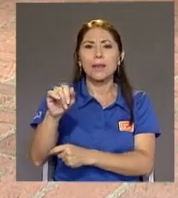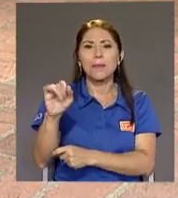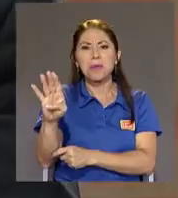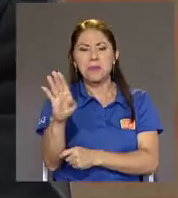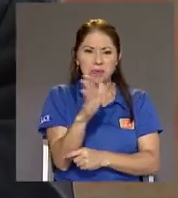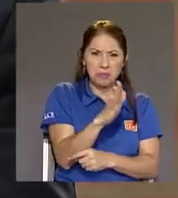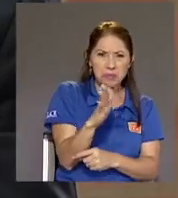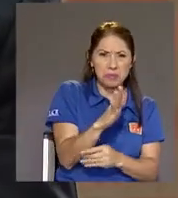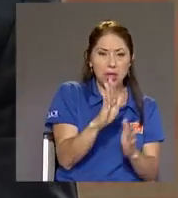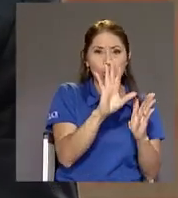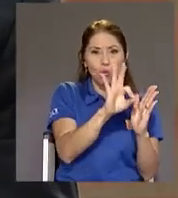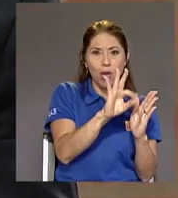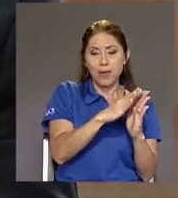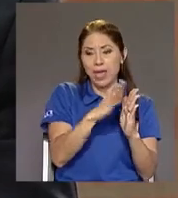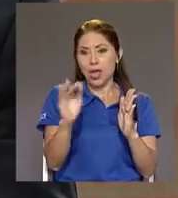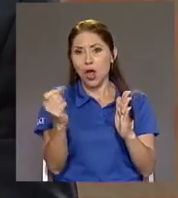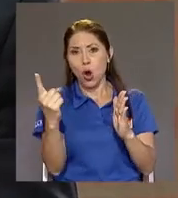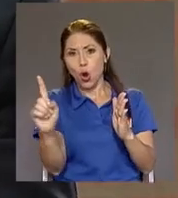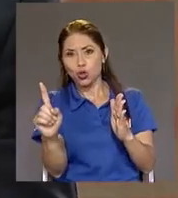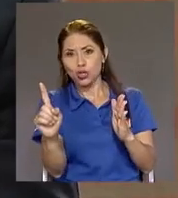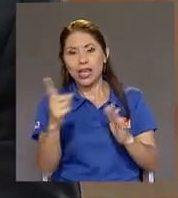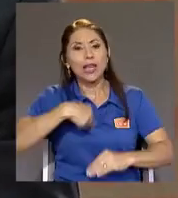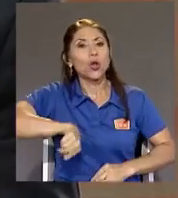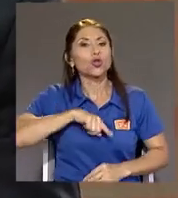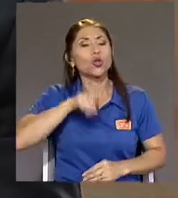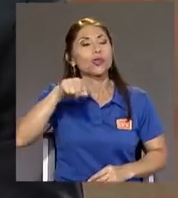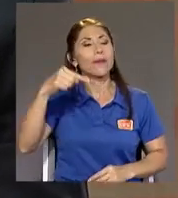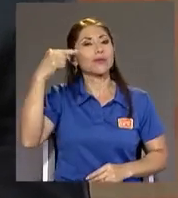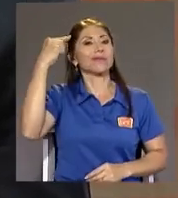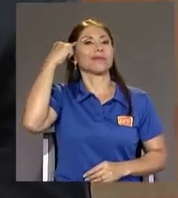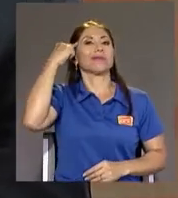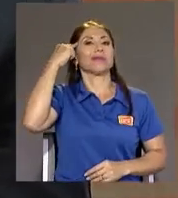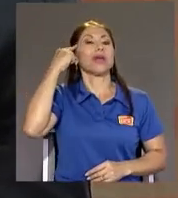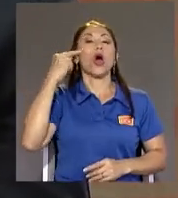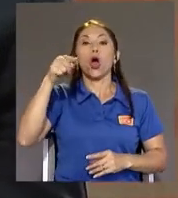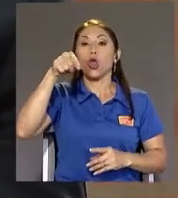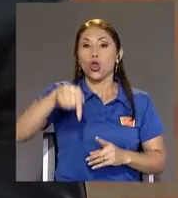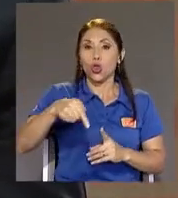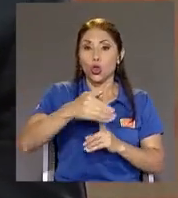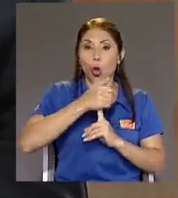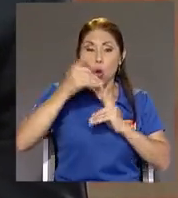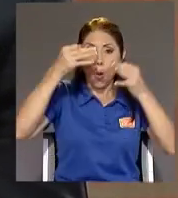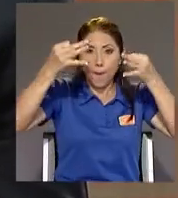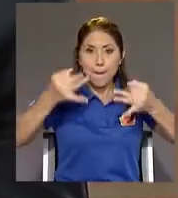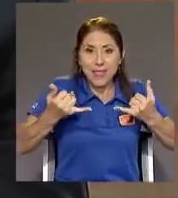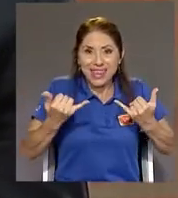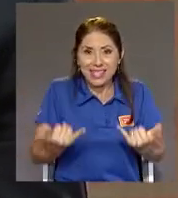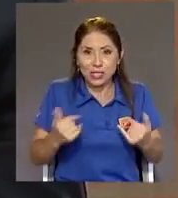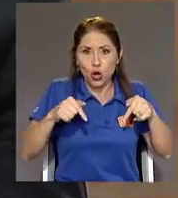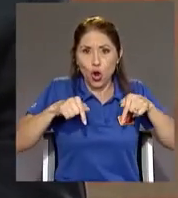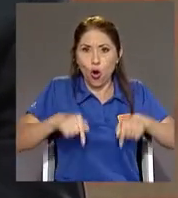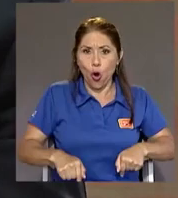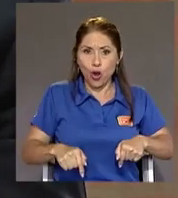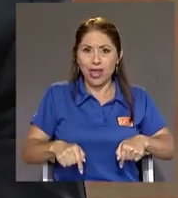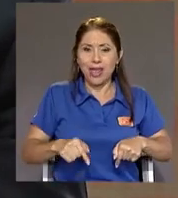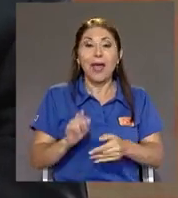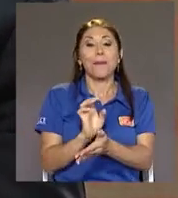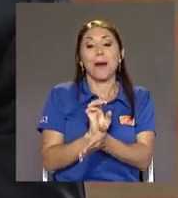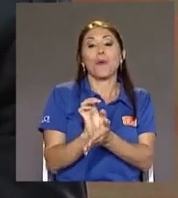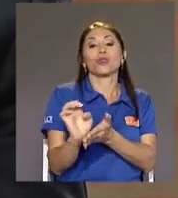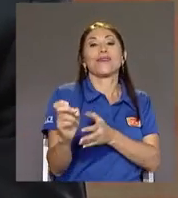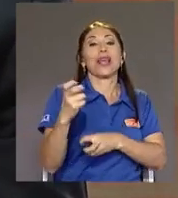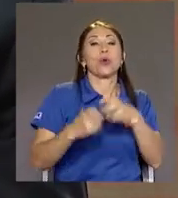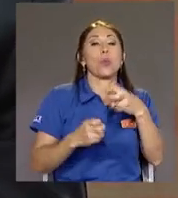cabeza Que si tomamos Decisiones Hoy Vamos a evitar Un problema Que es incluso Más grande